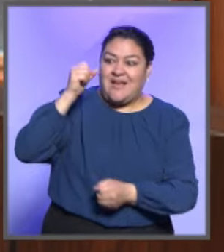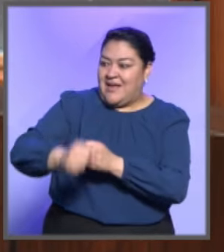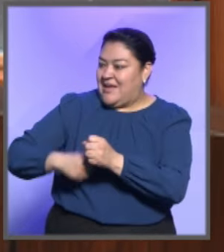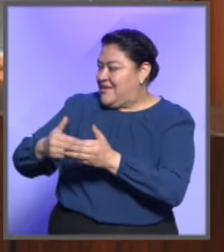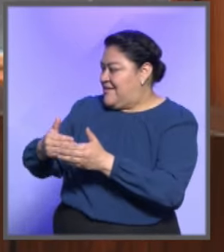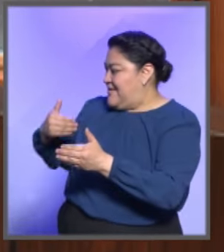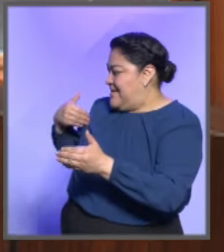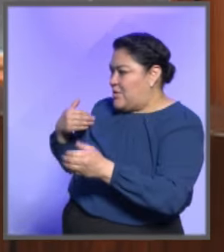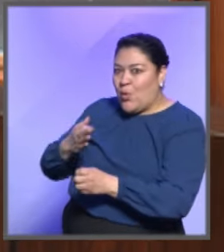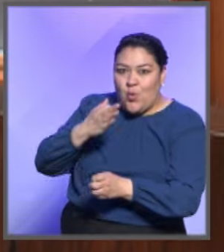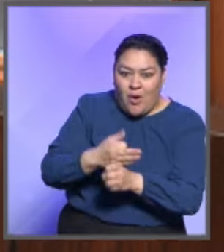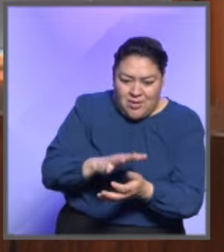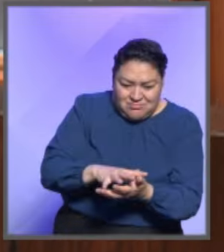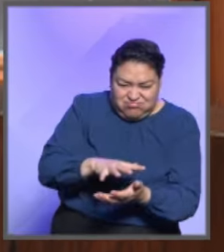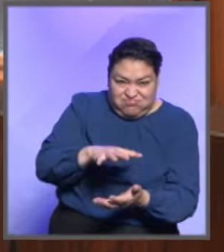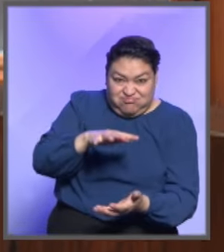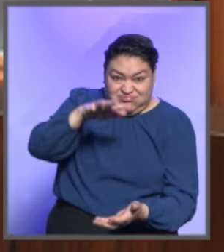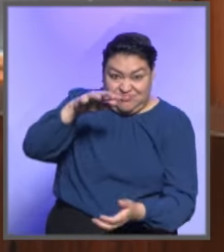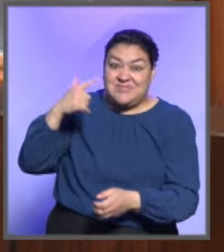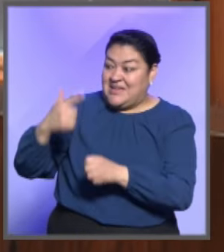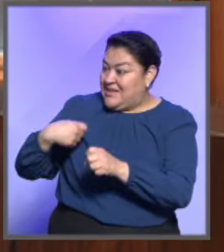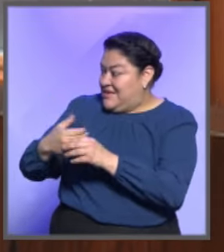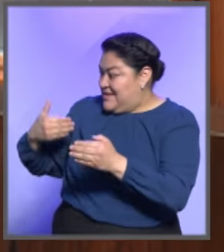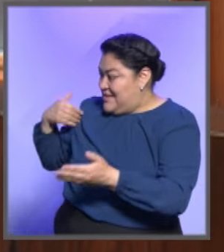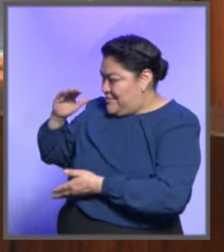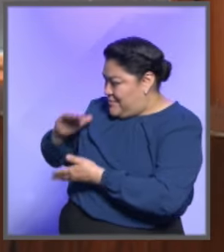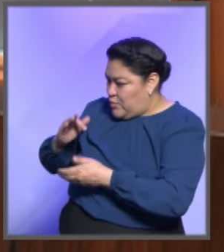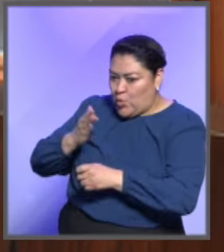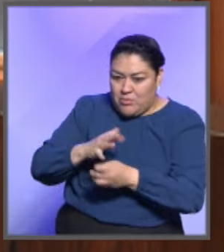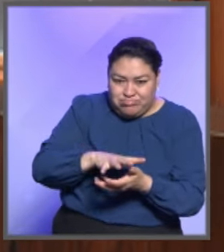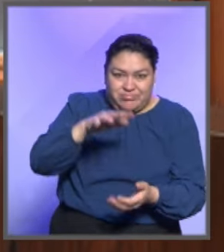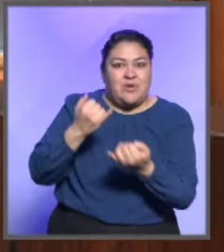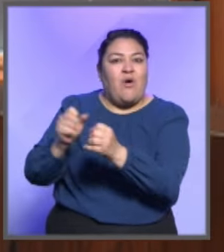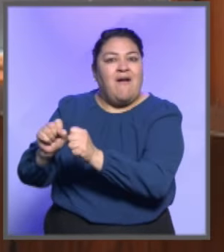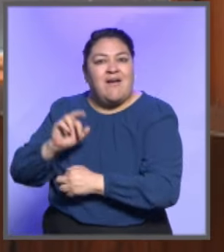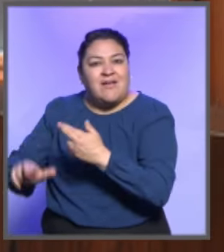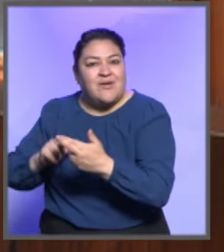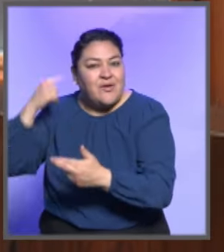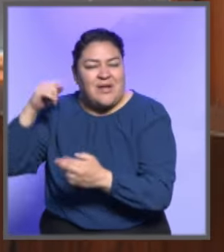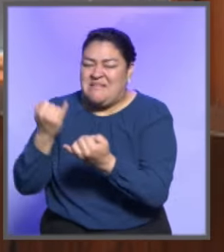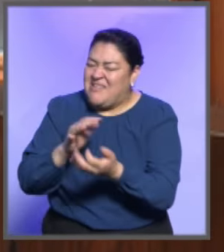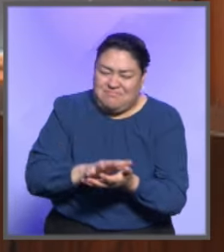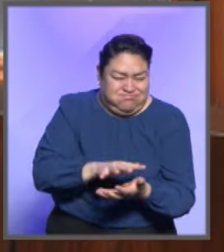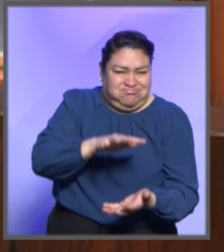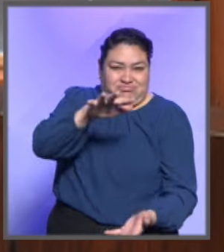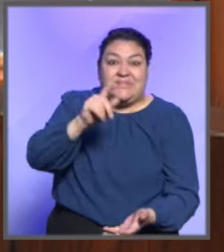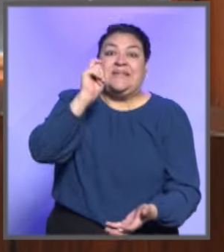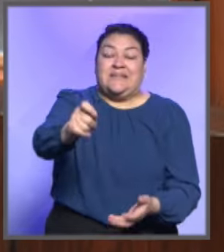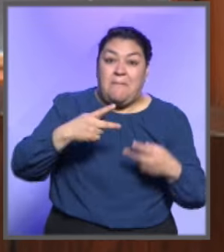de todos los niños y las niñas que han participado en estos siete años y también en Sala Guadalajara. Tuvimos